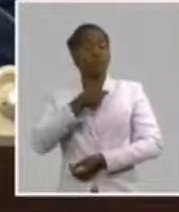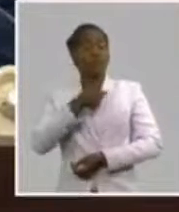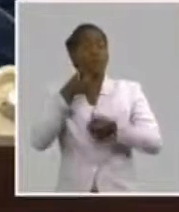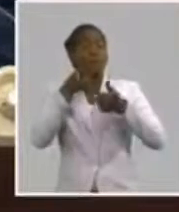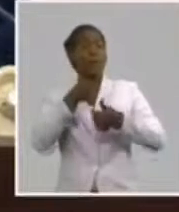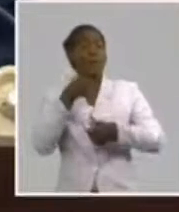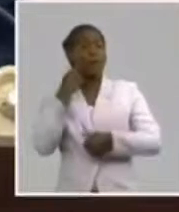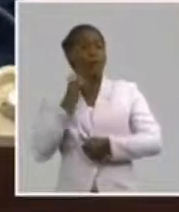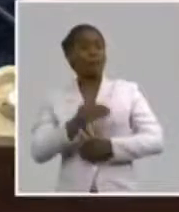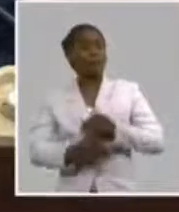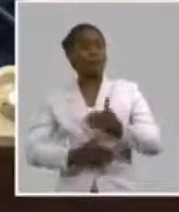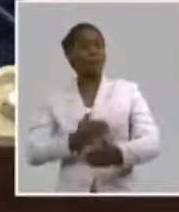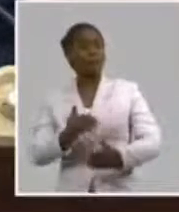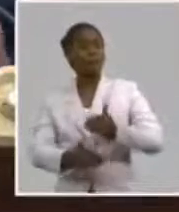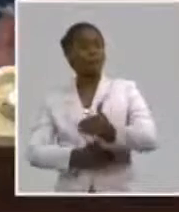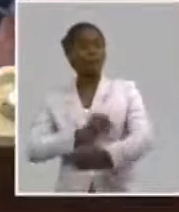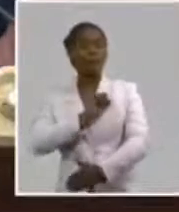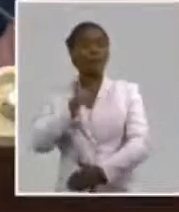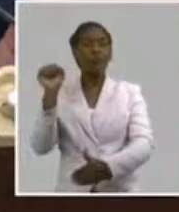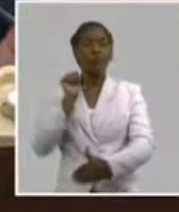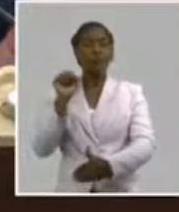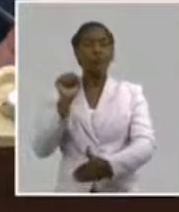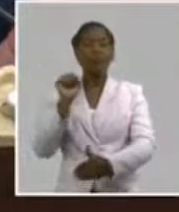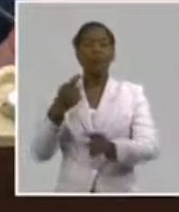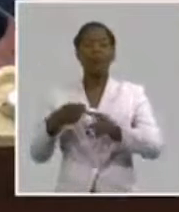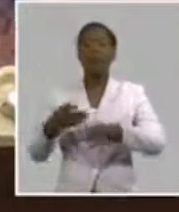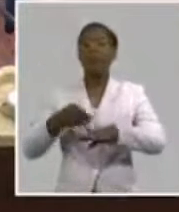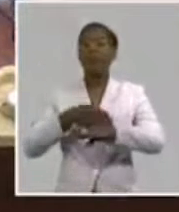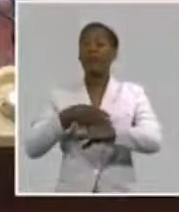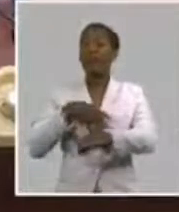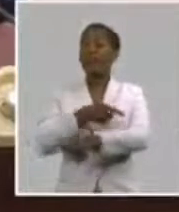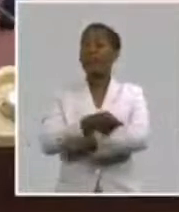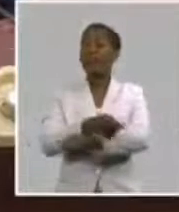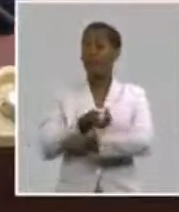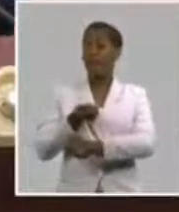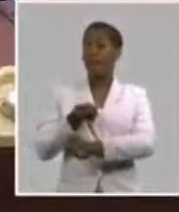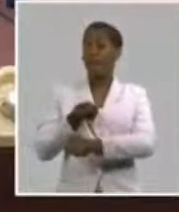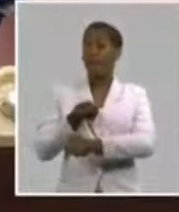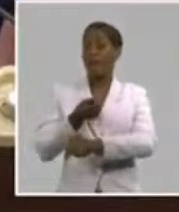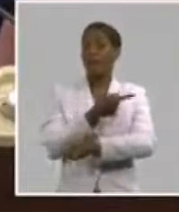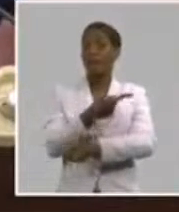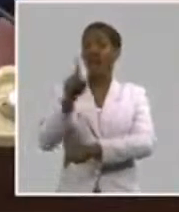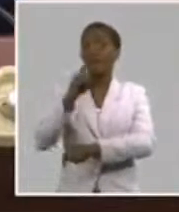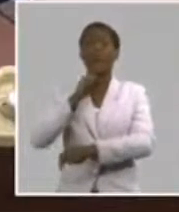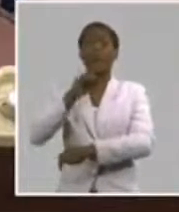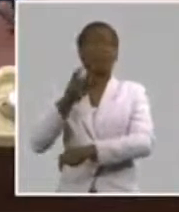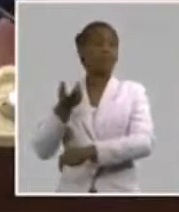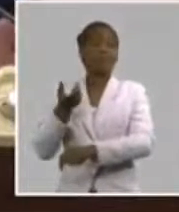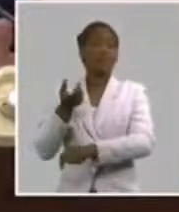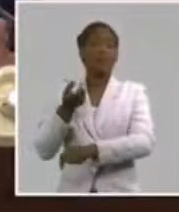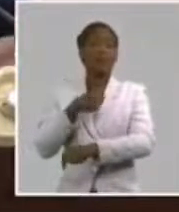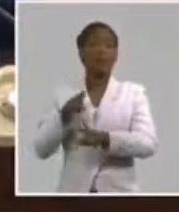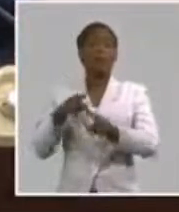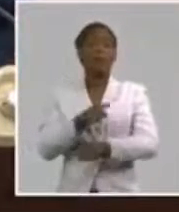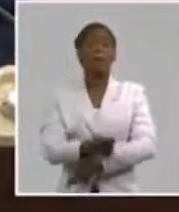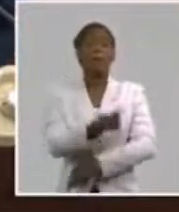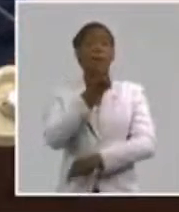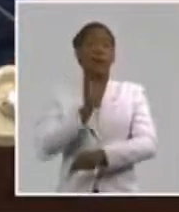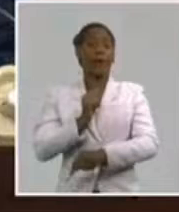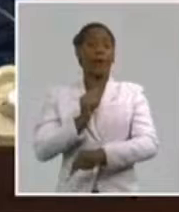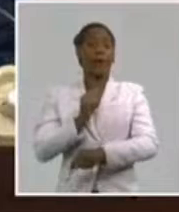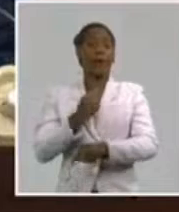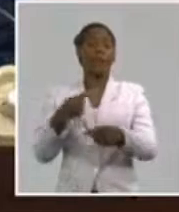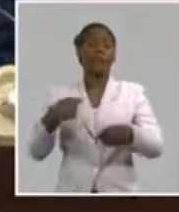No las terminamos de integrar. Y eso es falsa por una cultura también que hay que crear, que hay que desarrollar. Por eso es tan importante la preparación y la formación